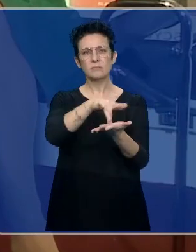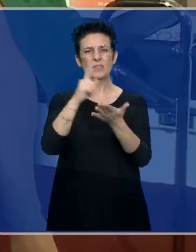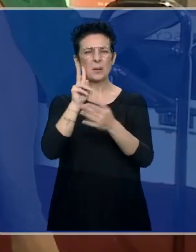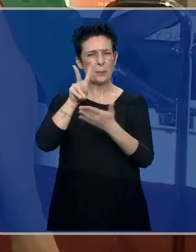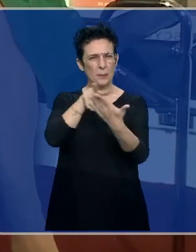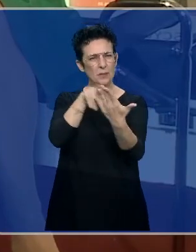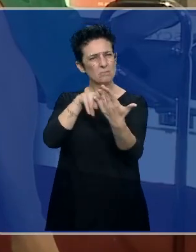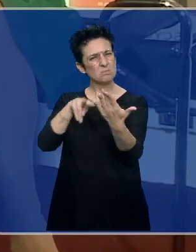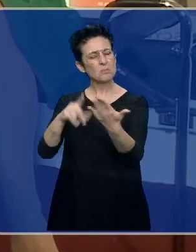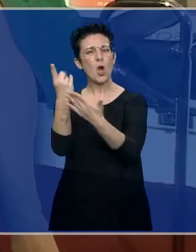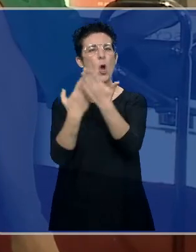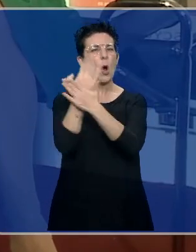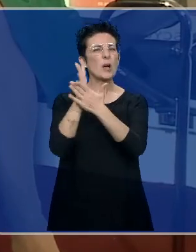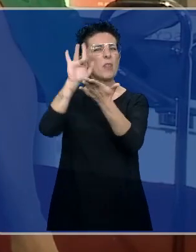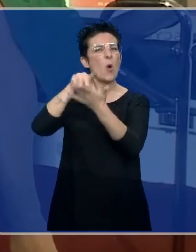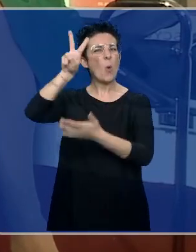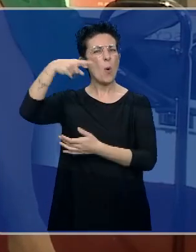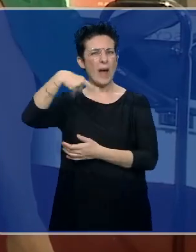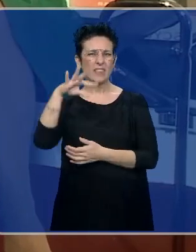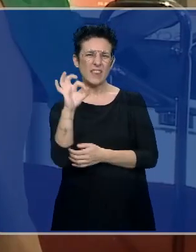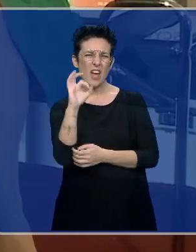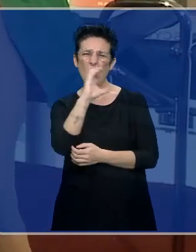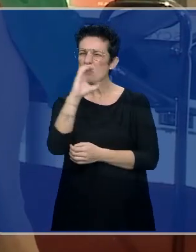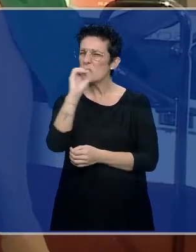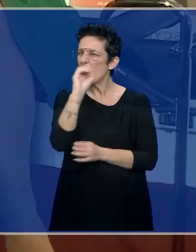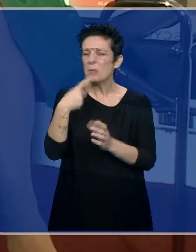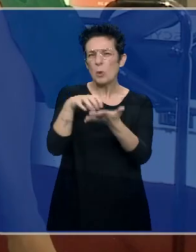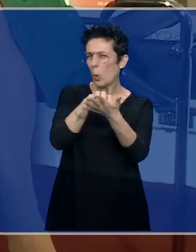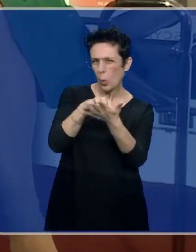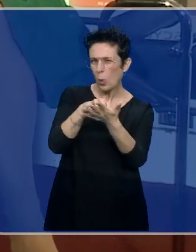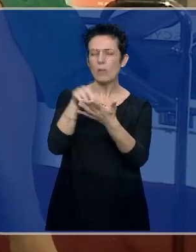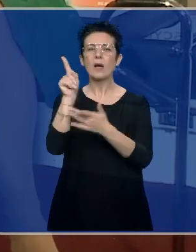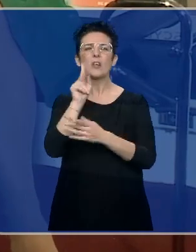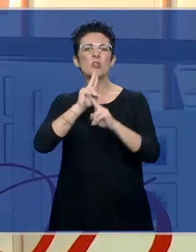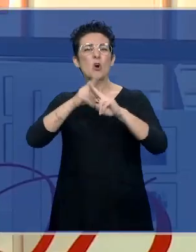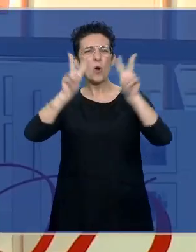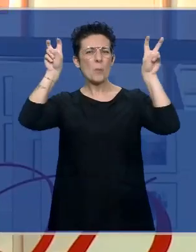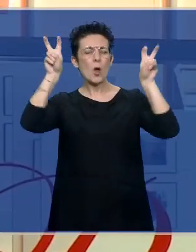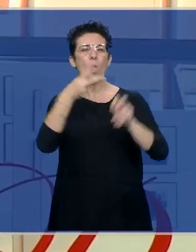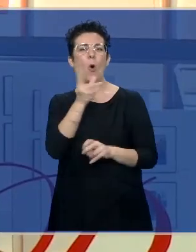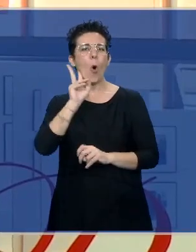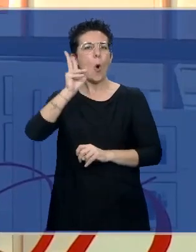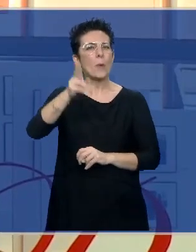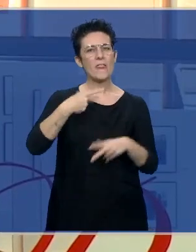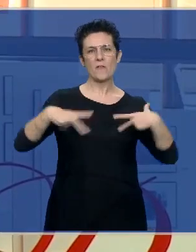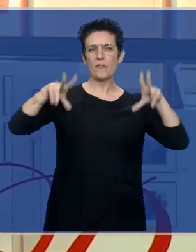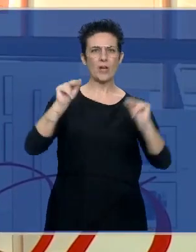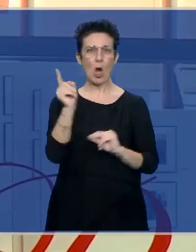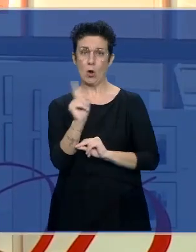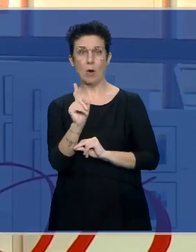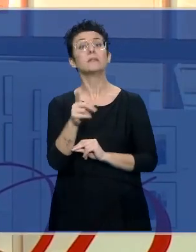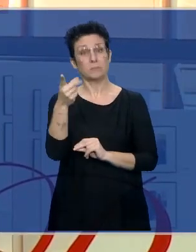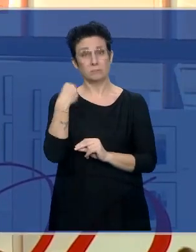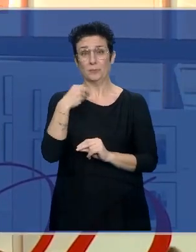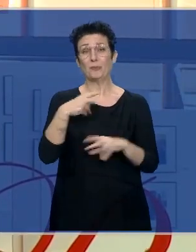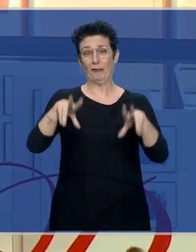con un GT, me parece. Sí, sí, sí. Creo que se llamaba jubilarse no es acabarse, lo que pasa es que a veces uno se acaba antes de jubilarse,